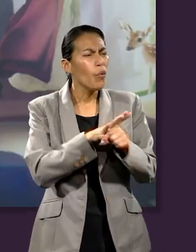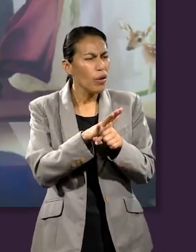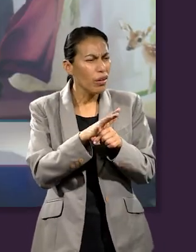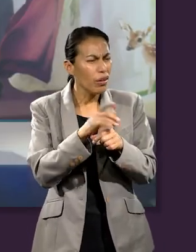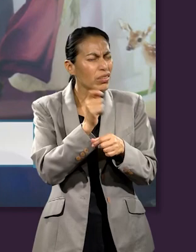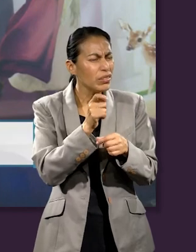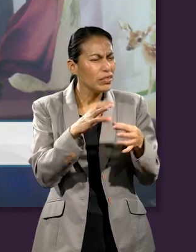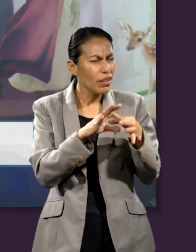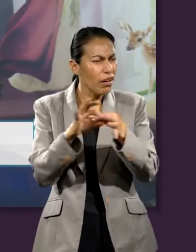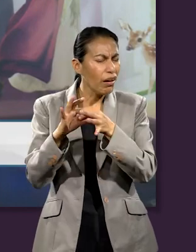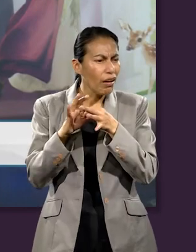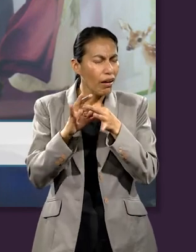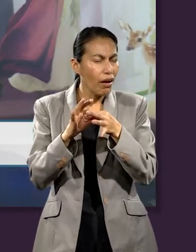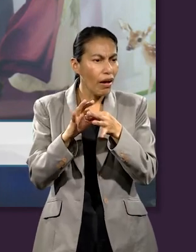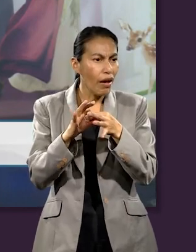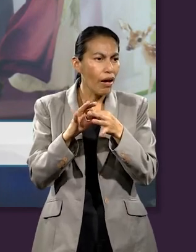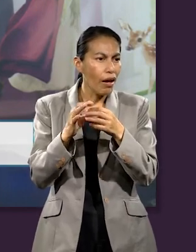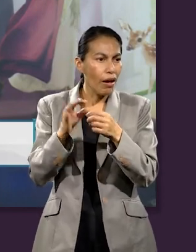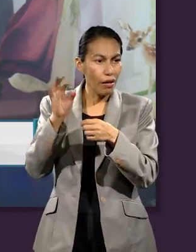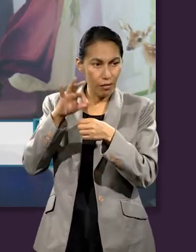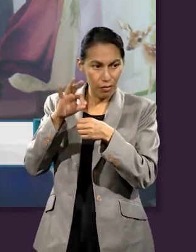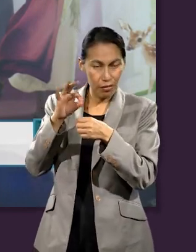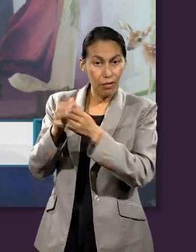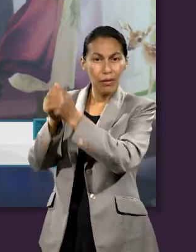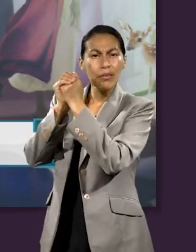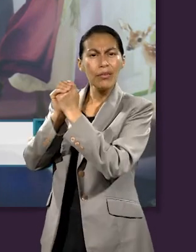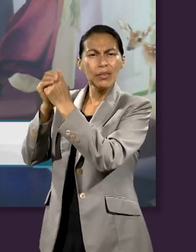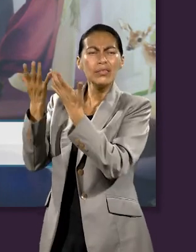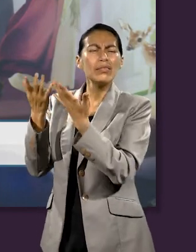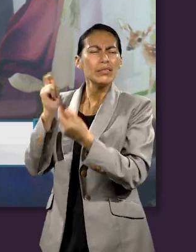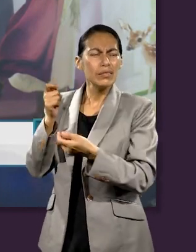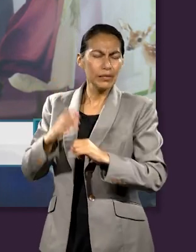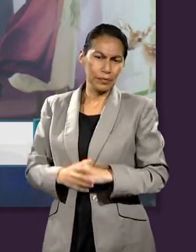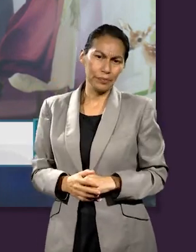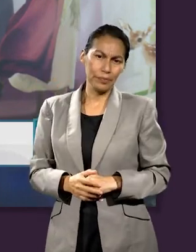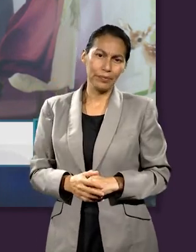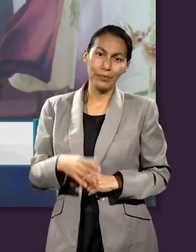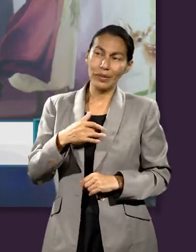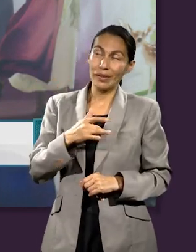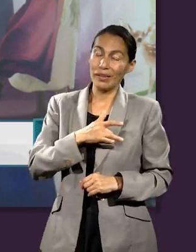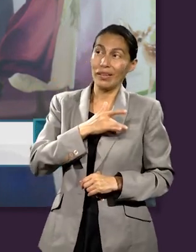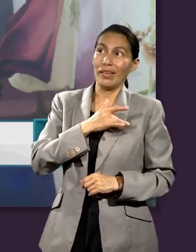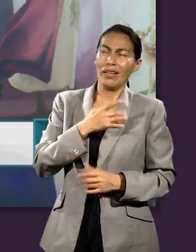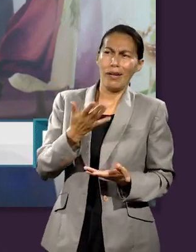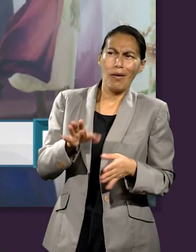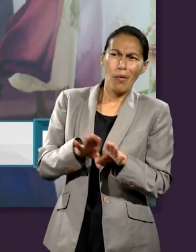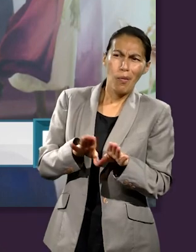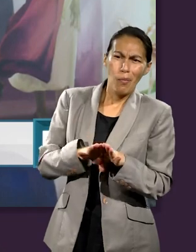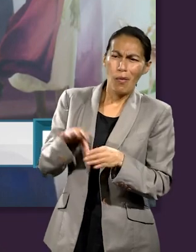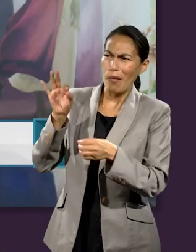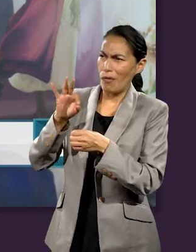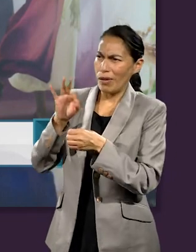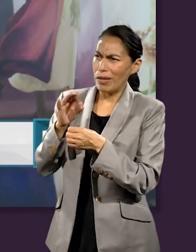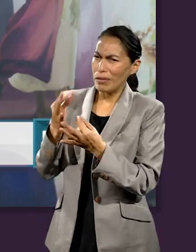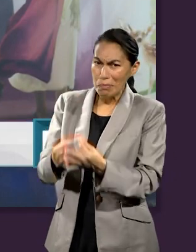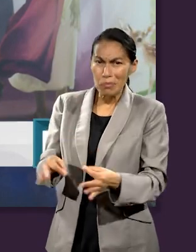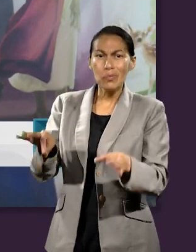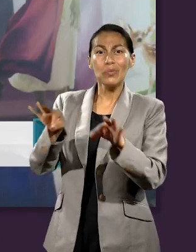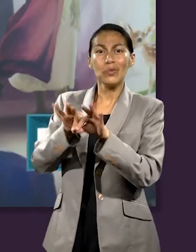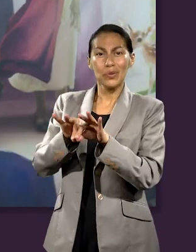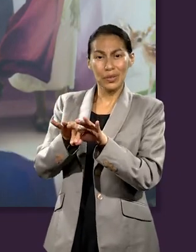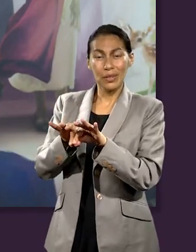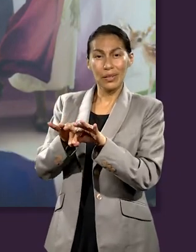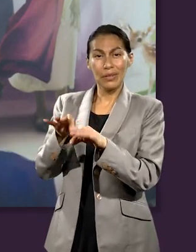fíjese que esta lección, en esta parte, fue algo que me impresionó mucho, ¿no? En cómo las ofrendas son parte fundamental